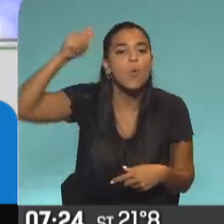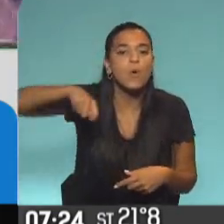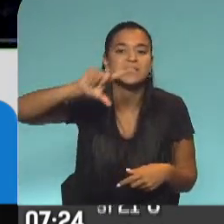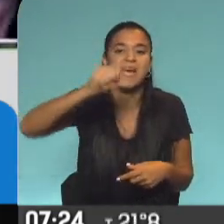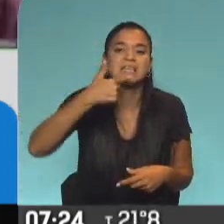Sebastián Casanel.